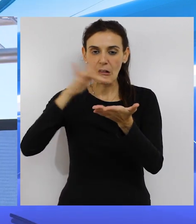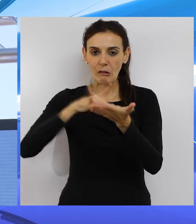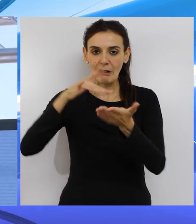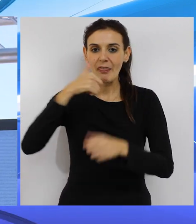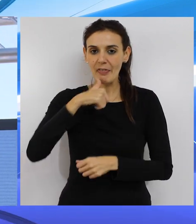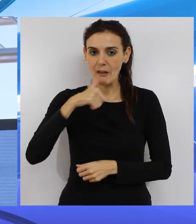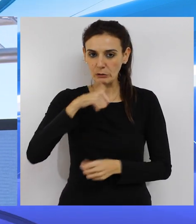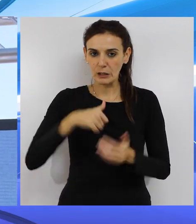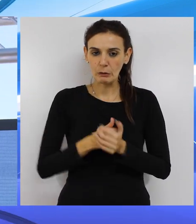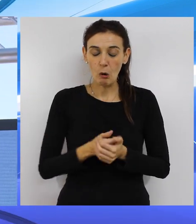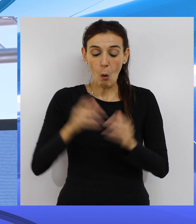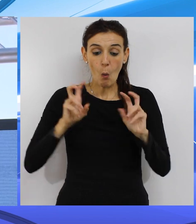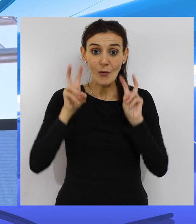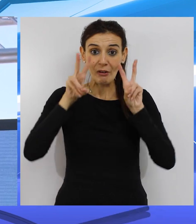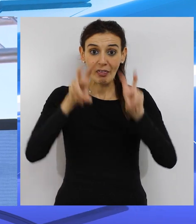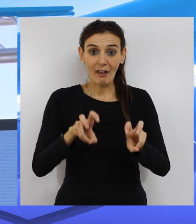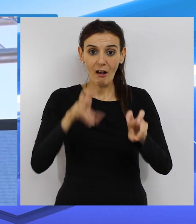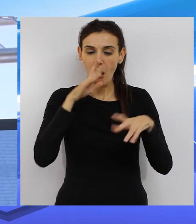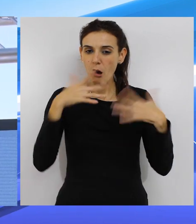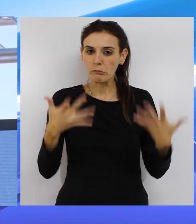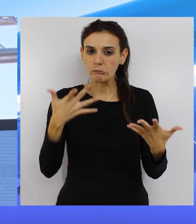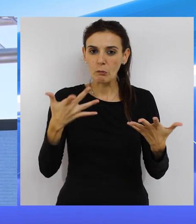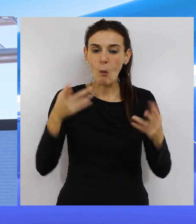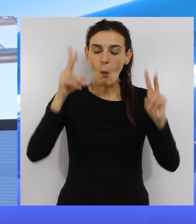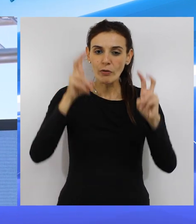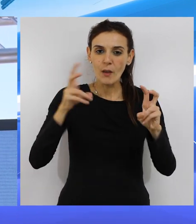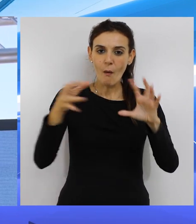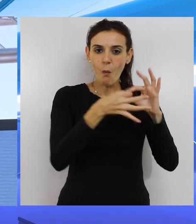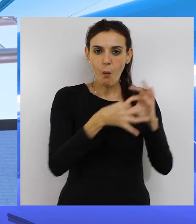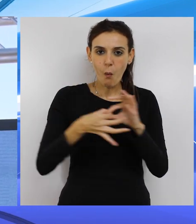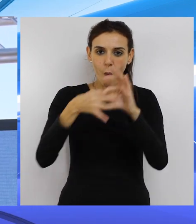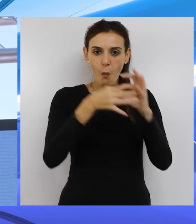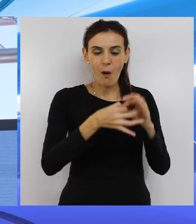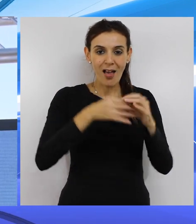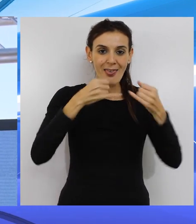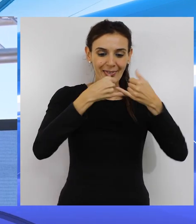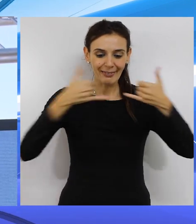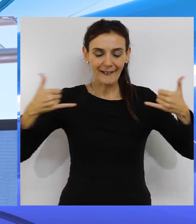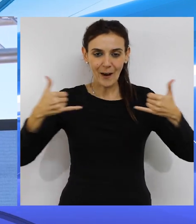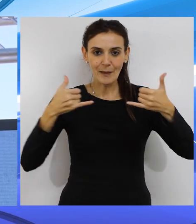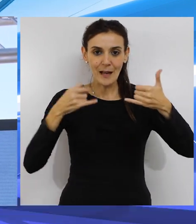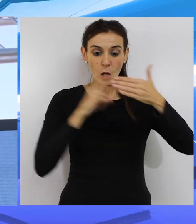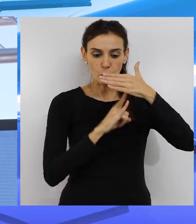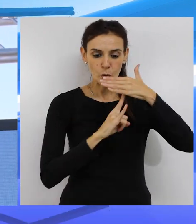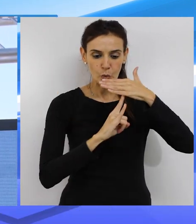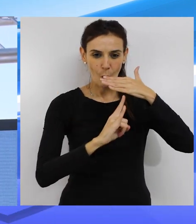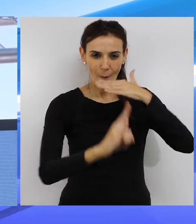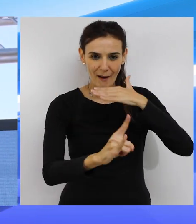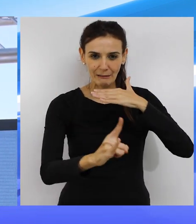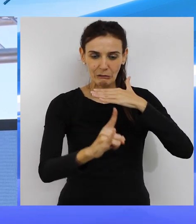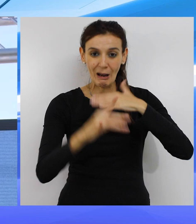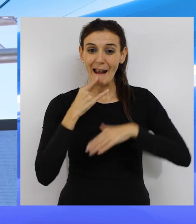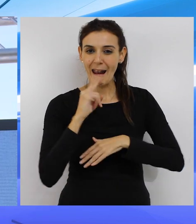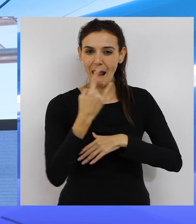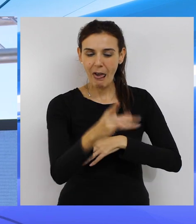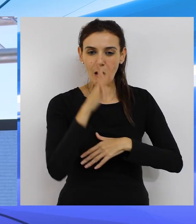que se instale en CETA. Una iniciativa que unida también a la puesta en marcha del cable eléctrico submarino,